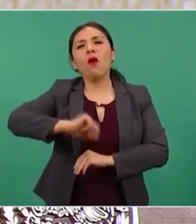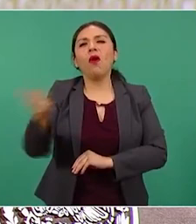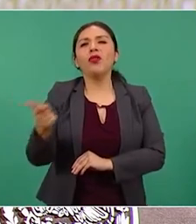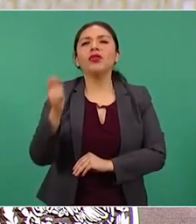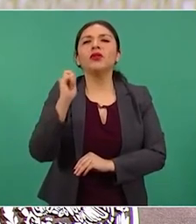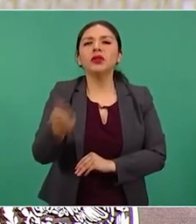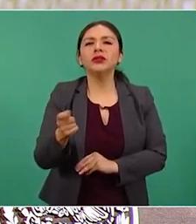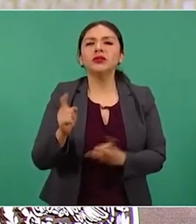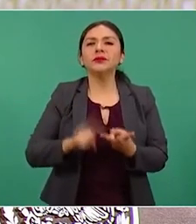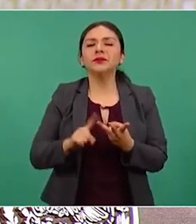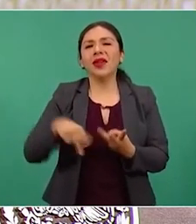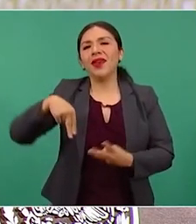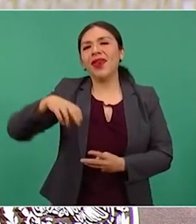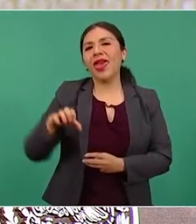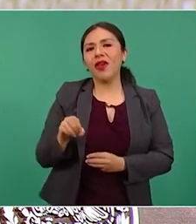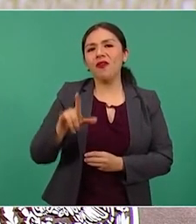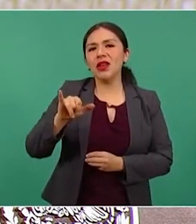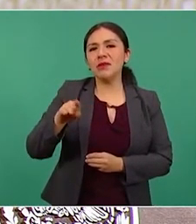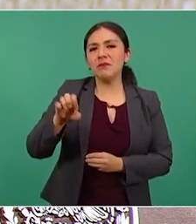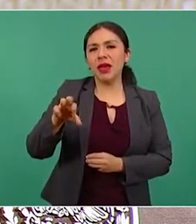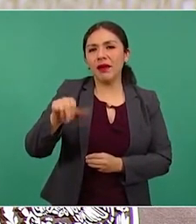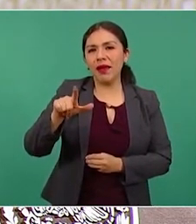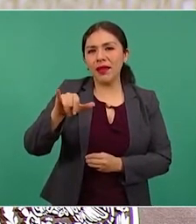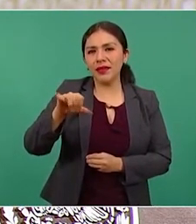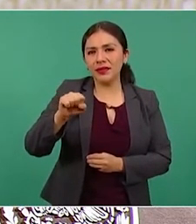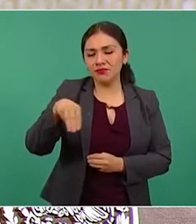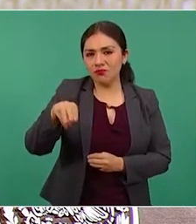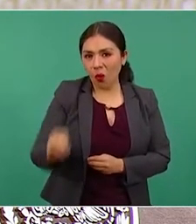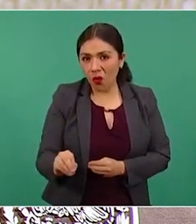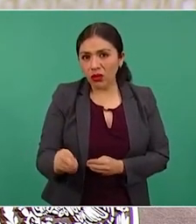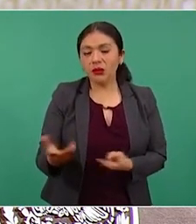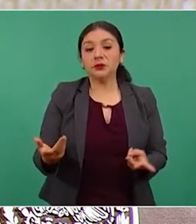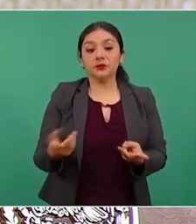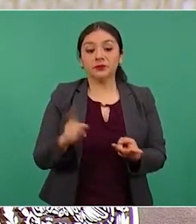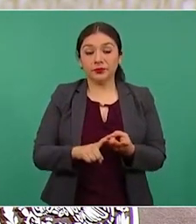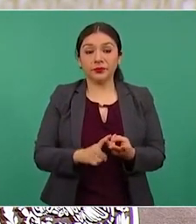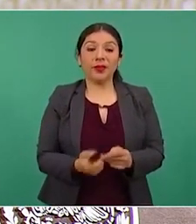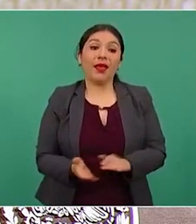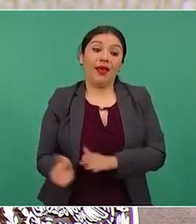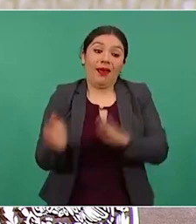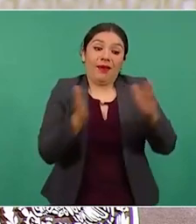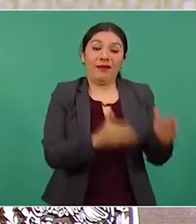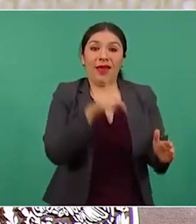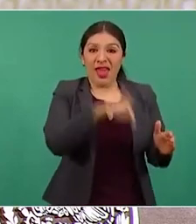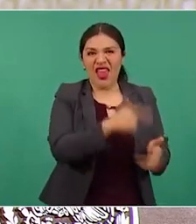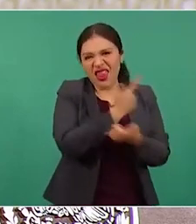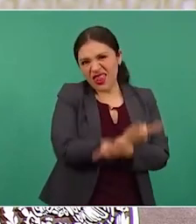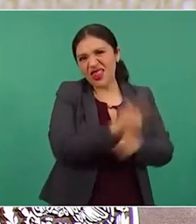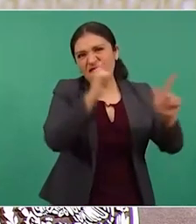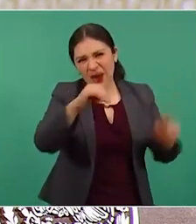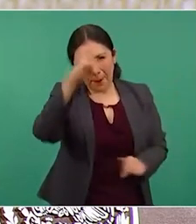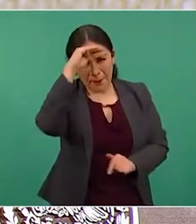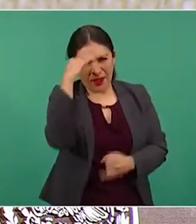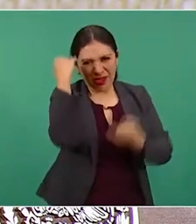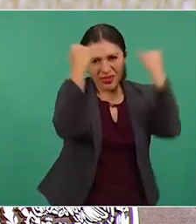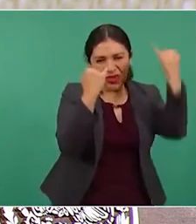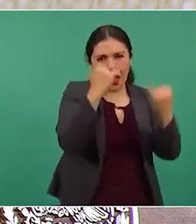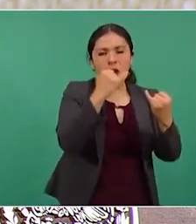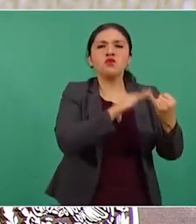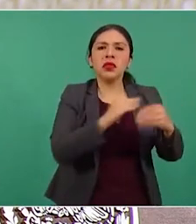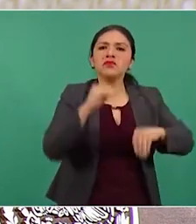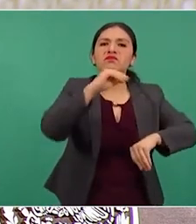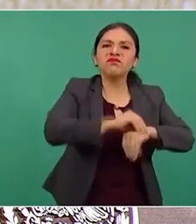y al liberalismo se le puede añadir el